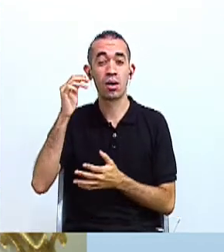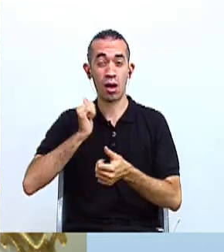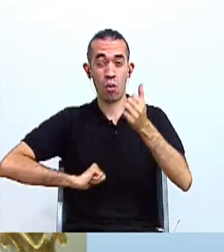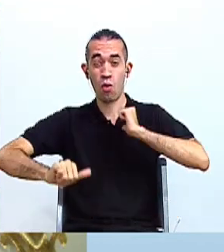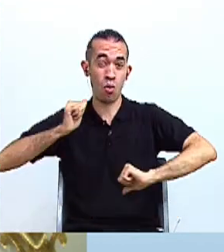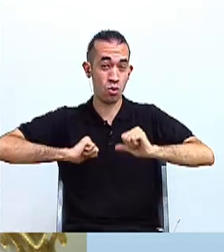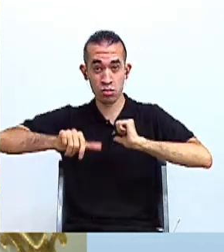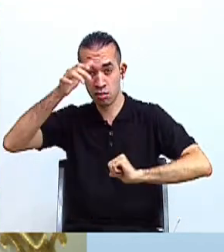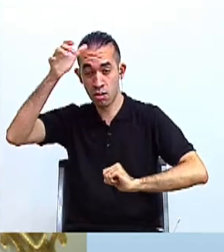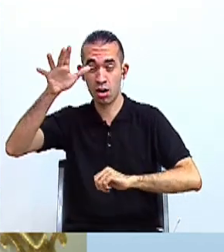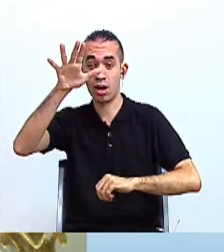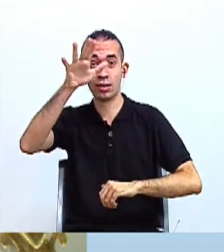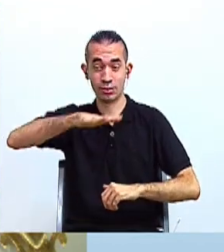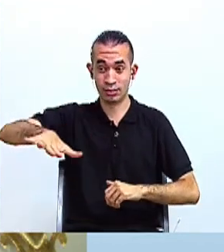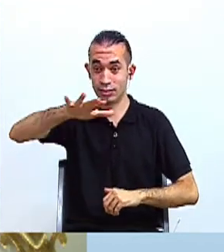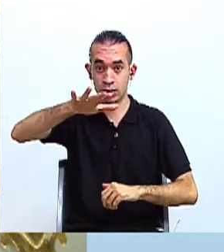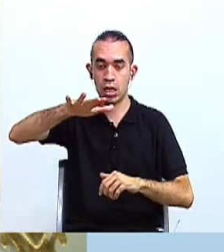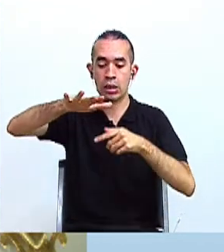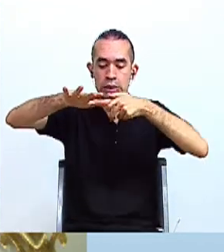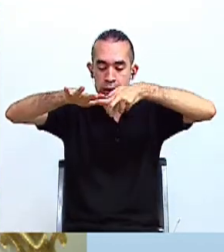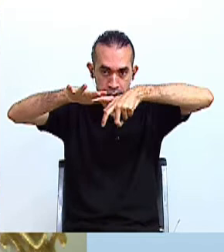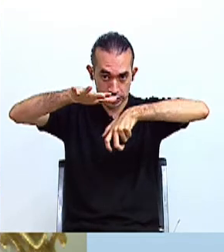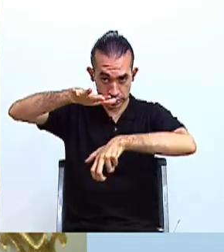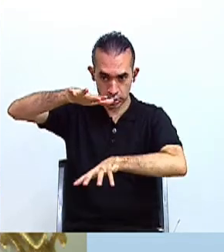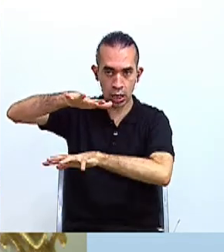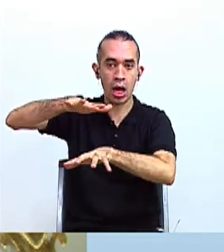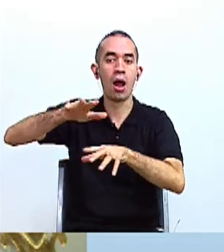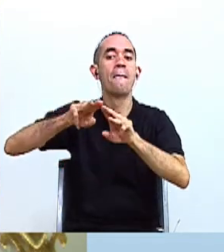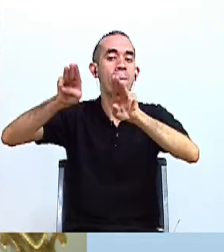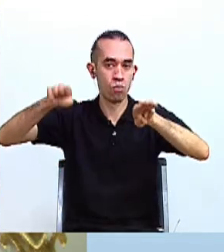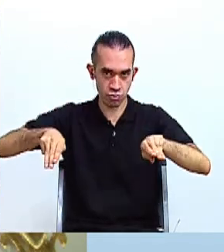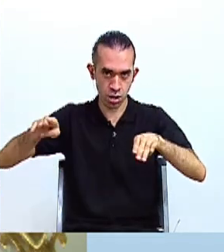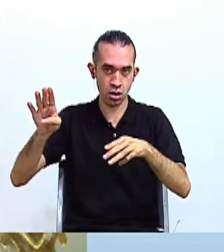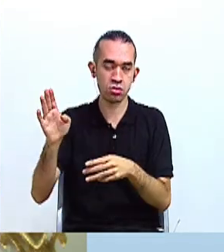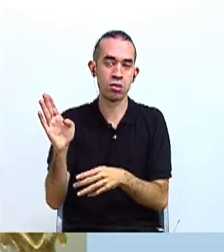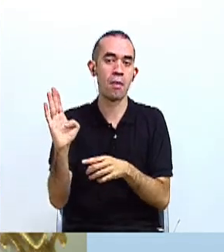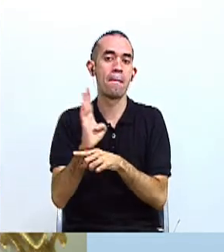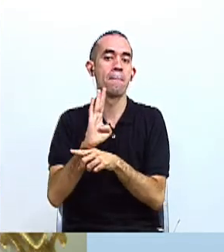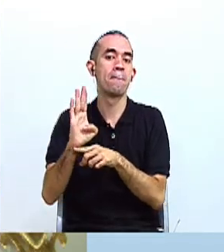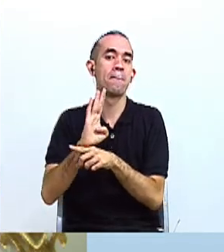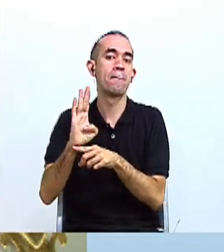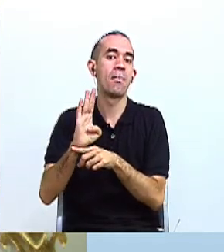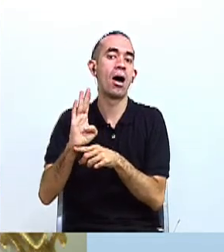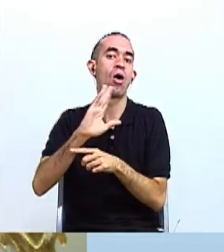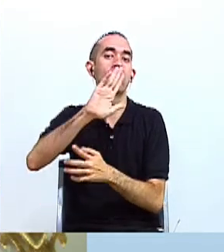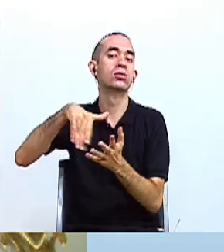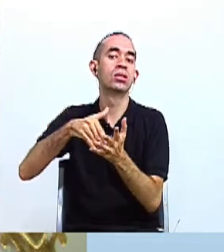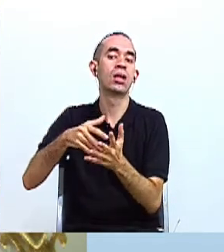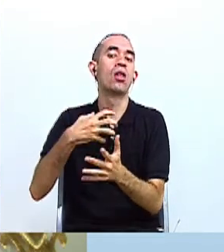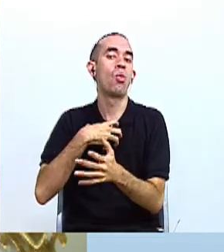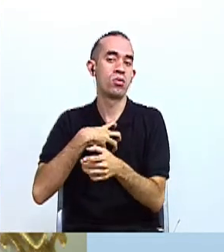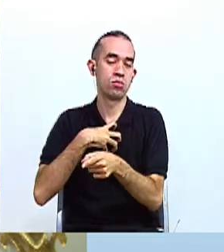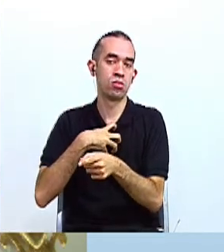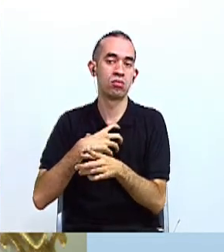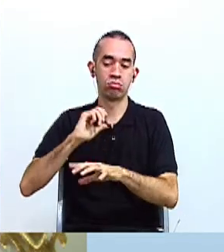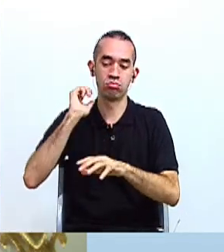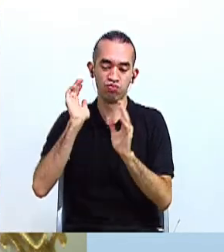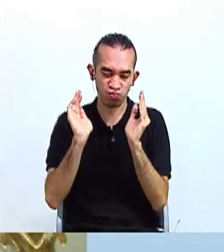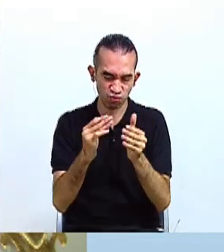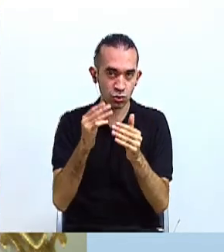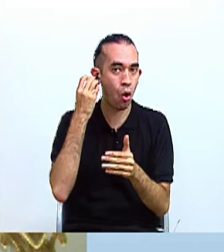ubicados ¿dónde? En la parte baja de la Plaza de la Cultura. Es un museo dedicado especialmente al oro,